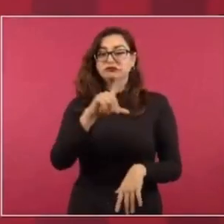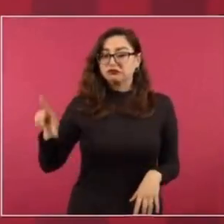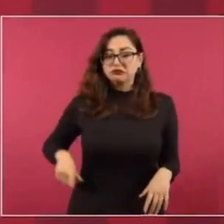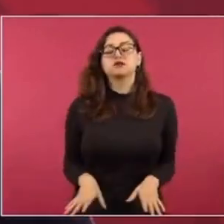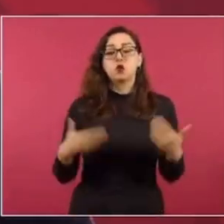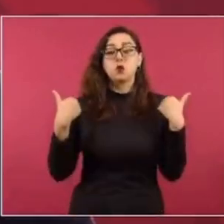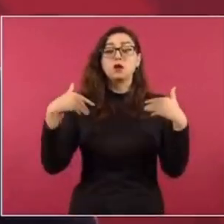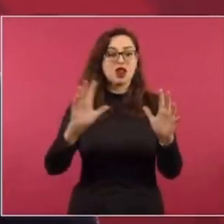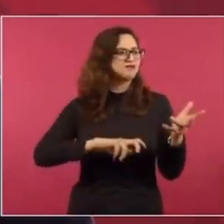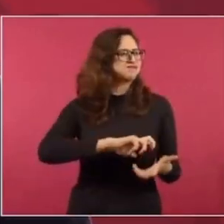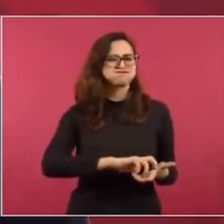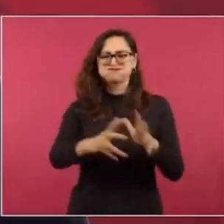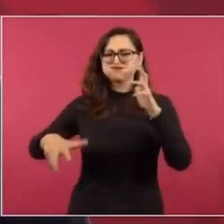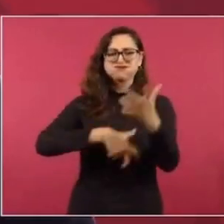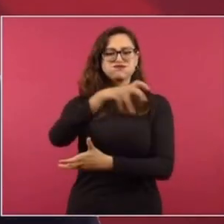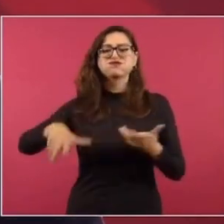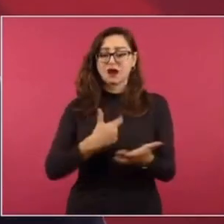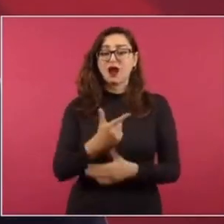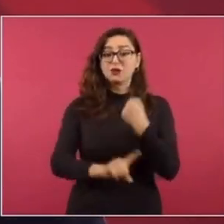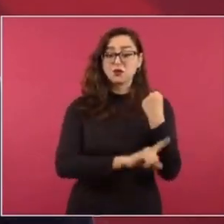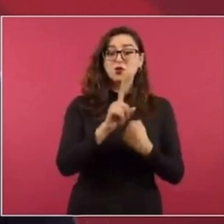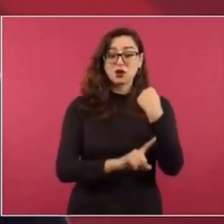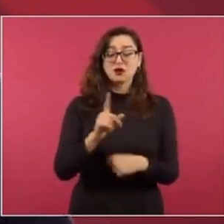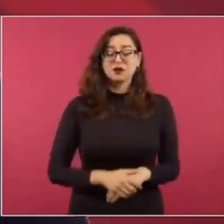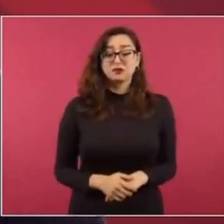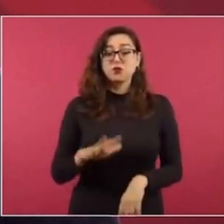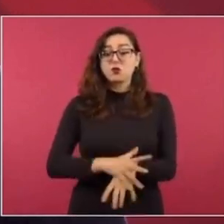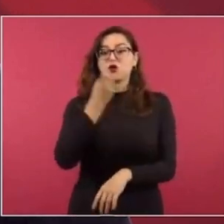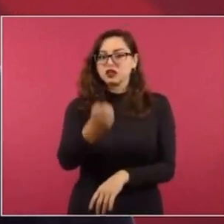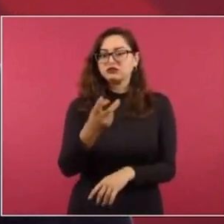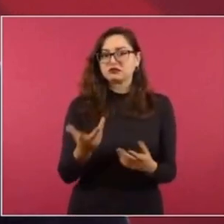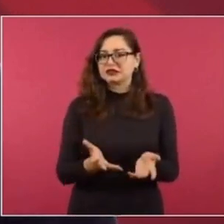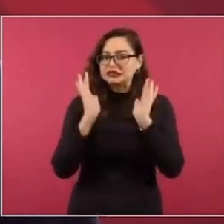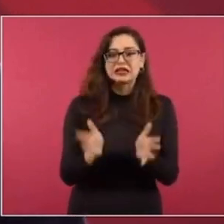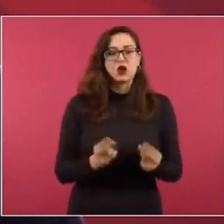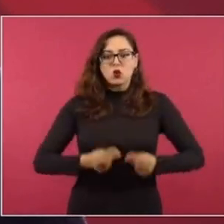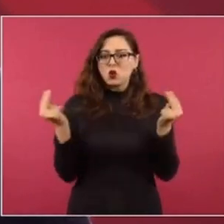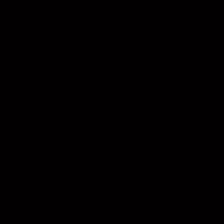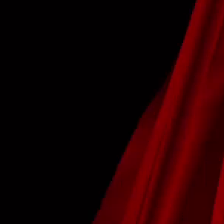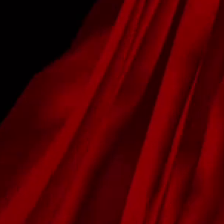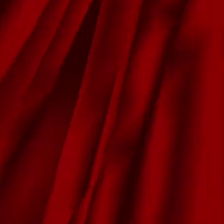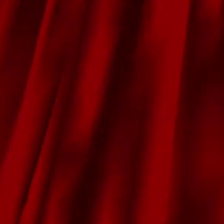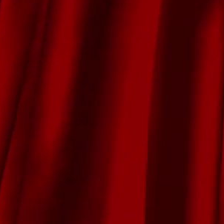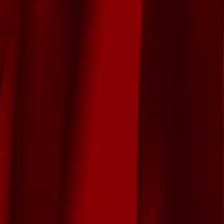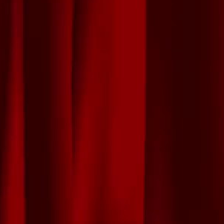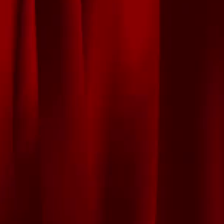ingobernabilidad. Entonces, se necesitaba esta transformación.